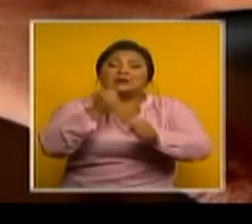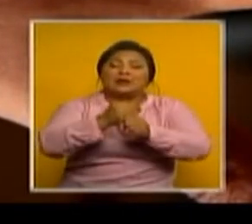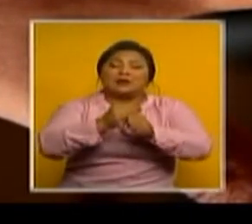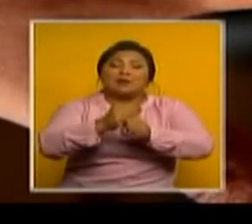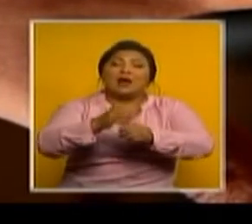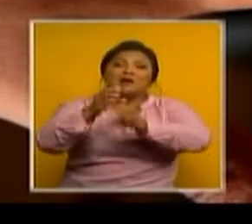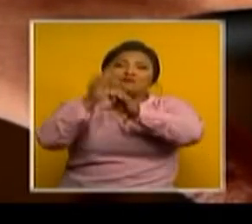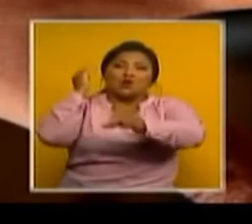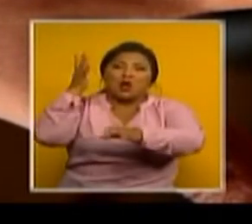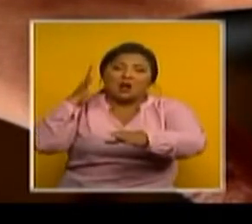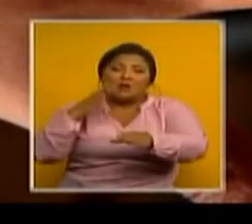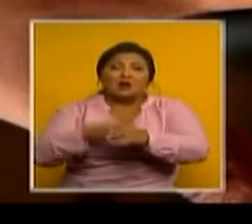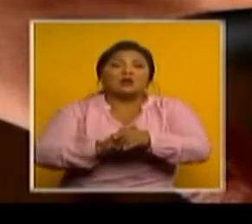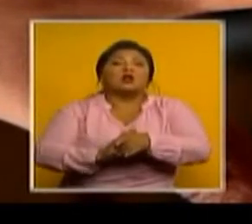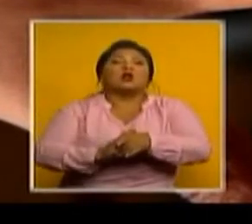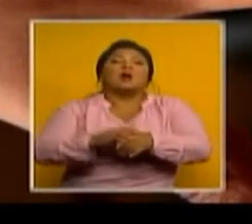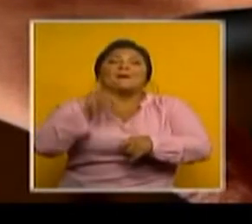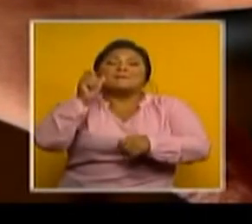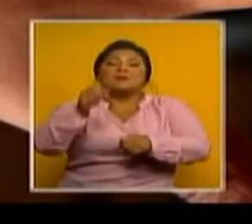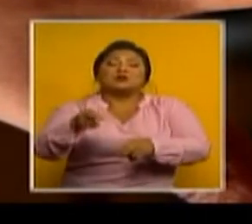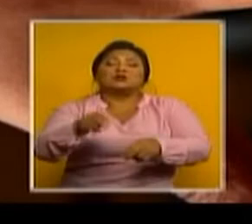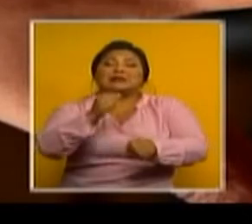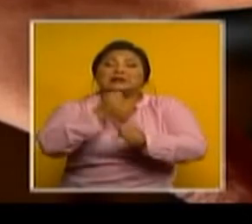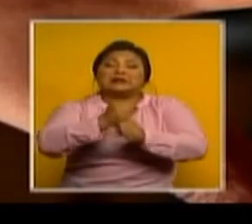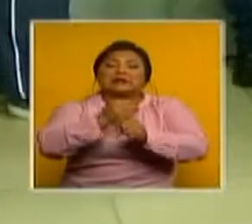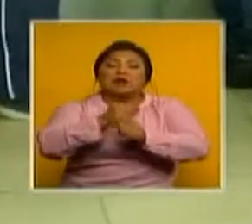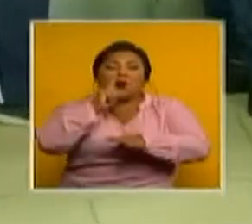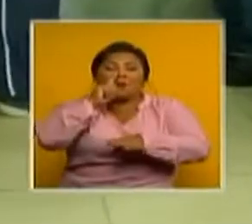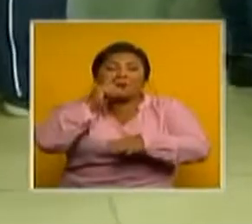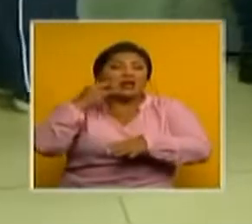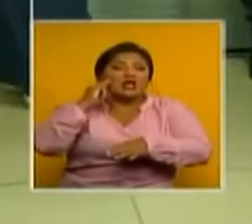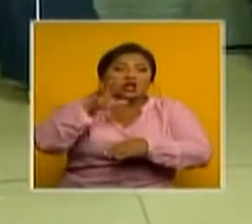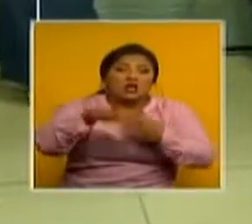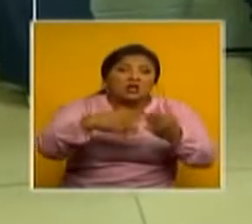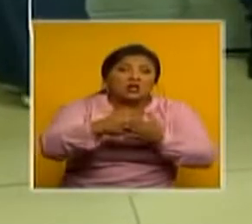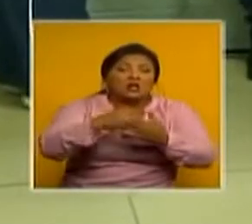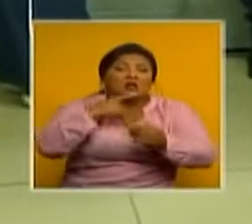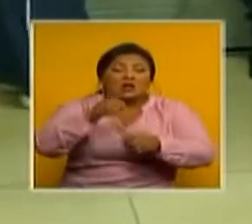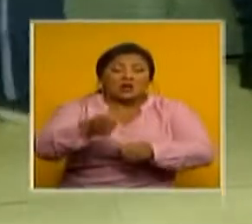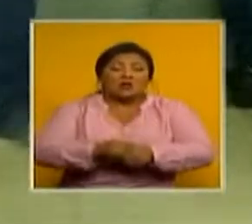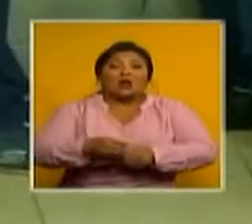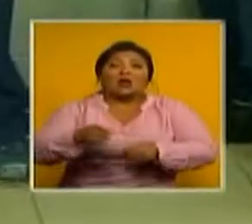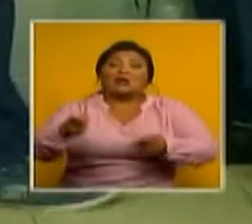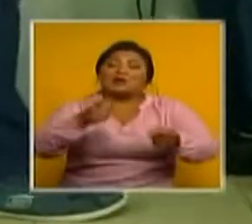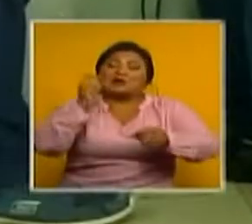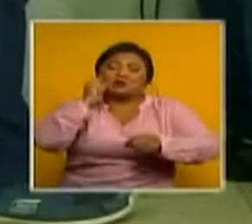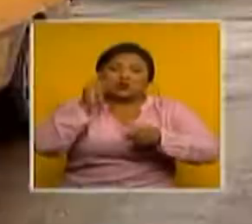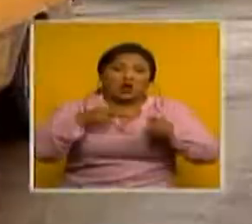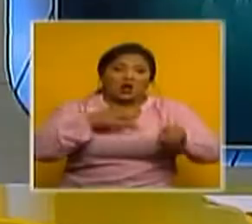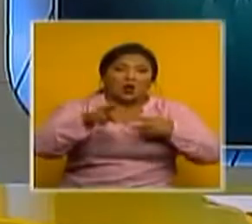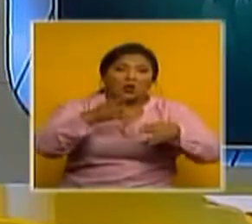niñeras y hasta el conserje de la escuela Abraham Ceballos Noticiero 1